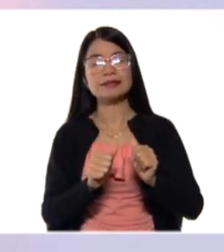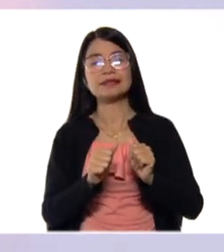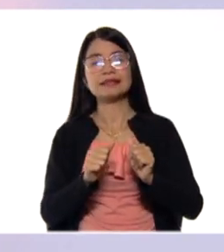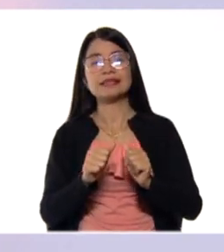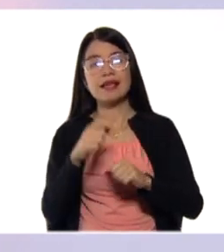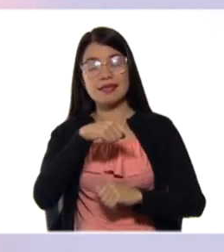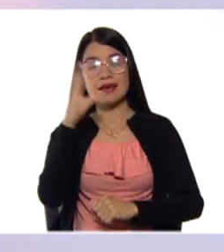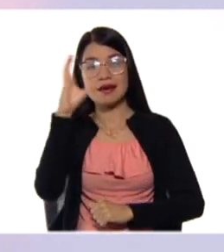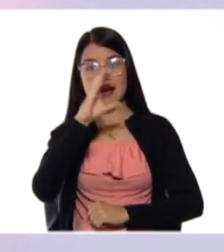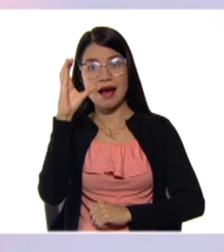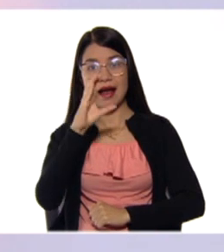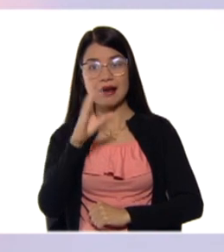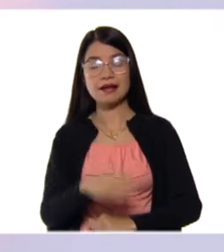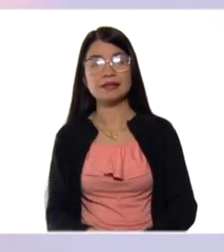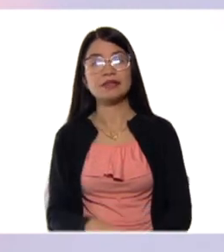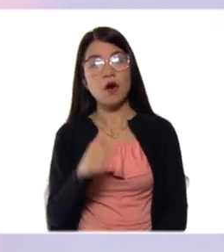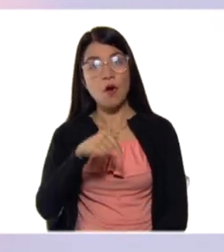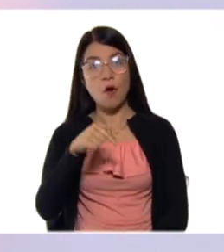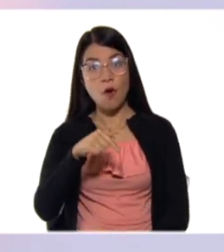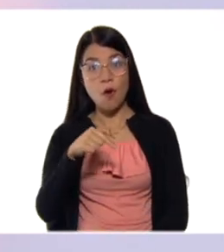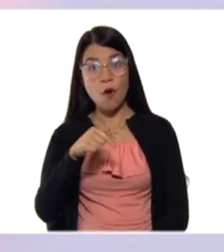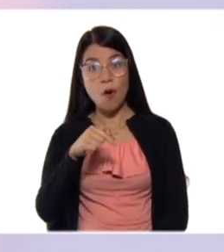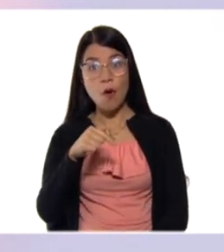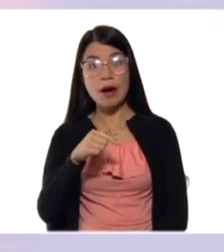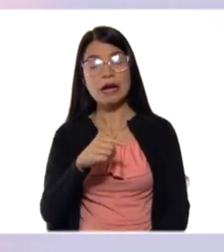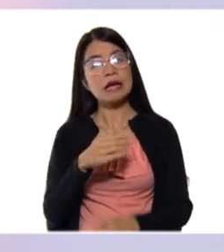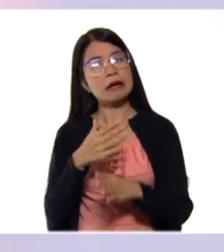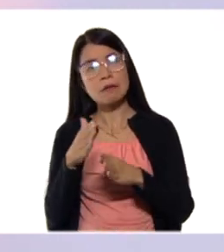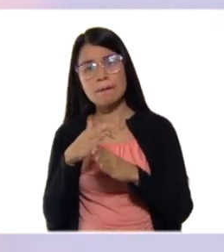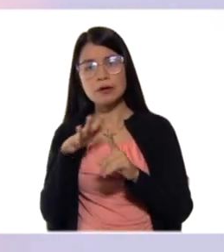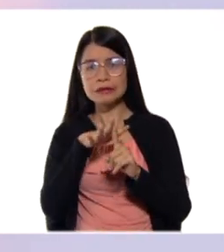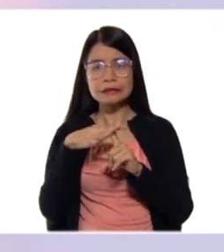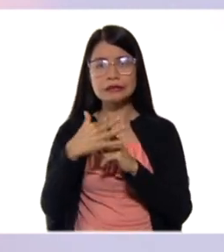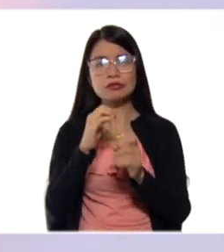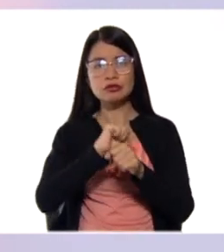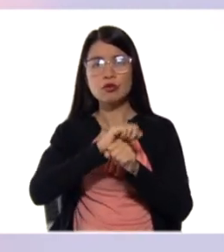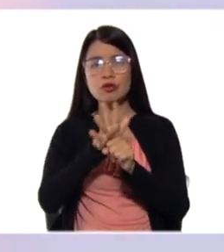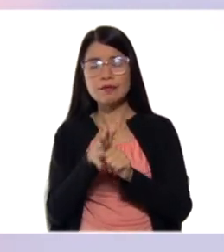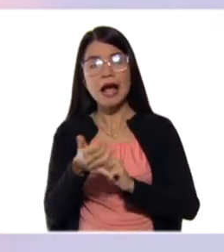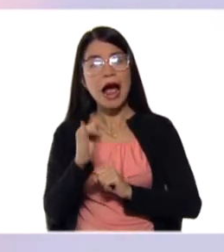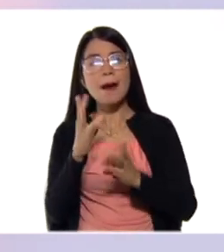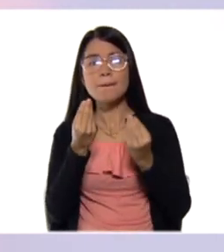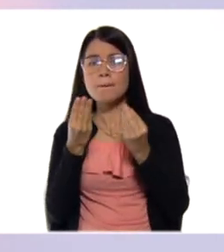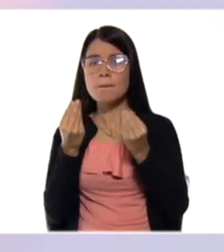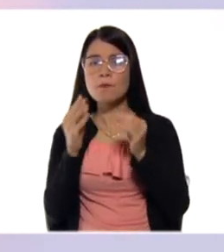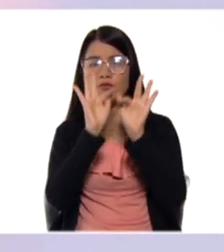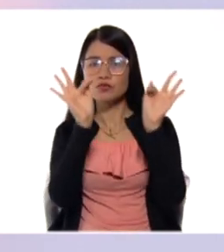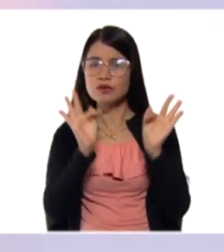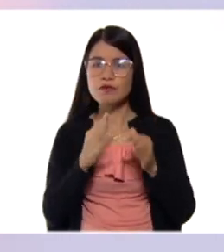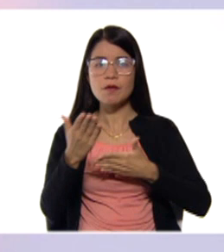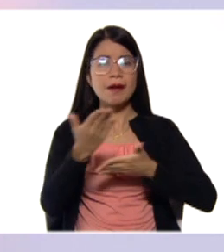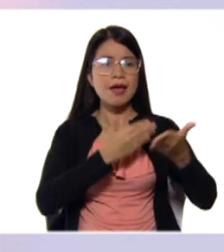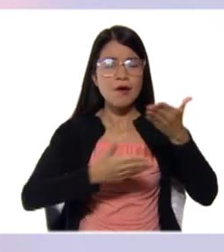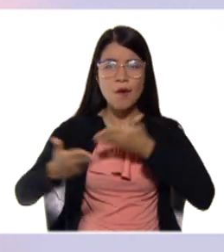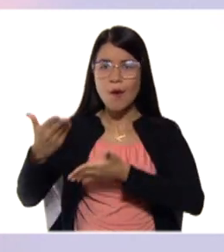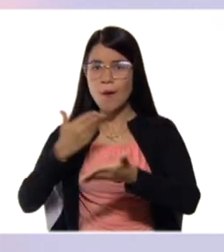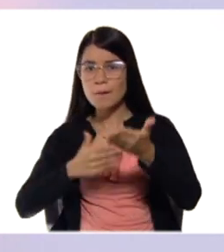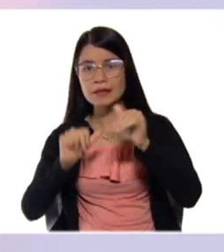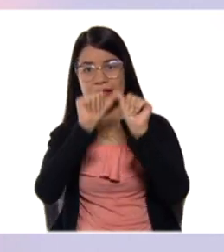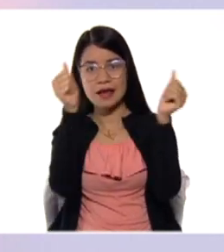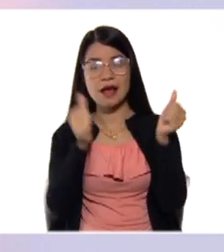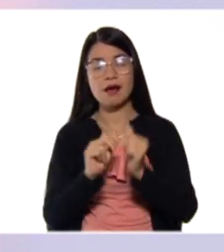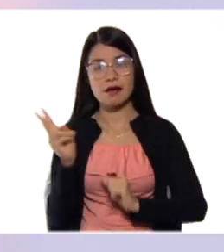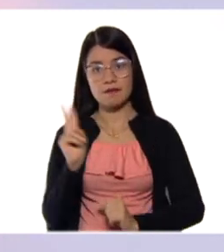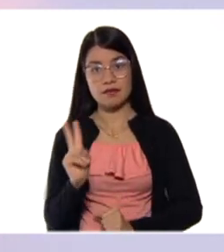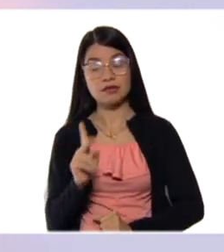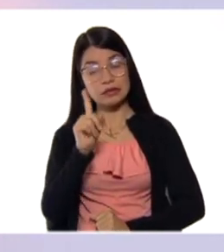artes plásticas, que hoy por hoy, en pandemia, tengamos muchas formas de nosotros compartir el arte venezolano. Pero también